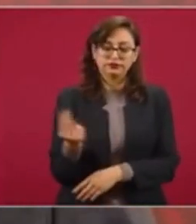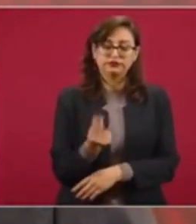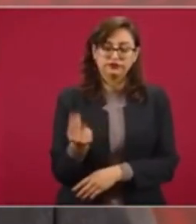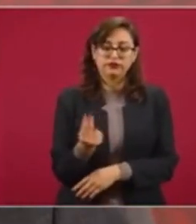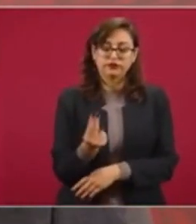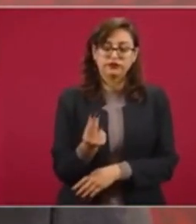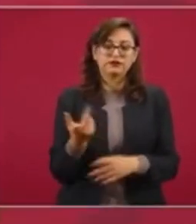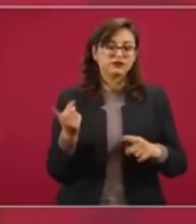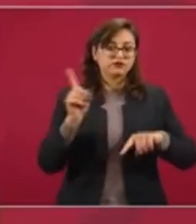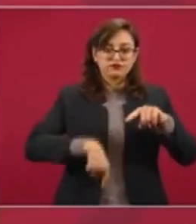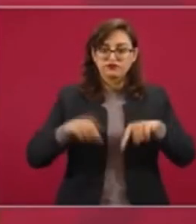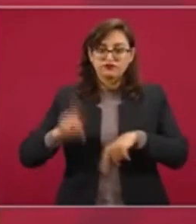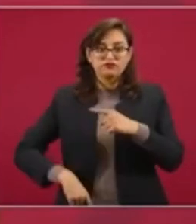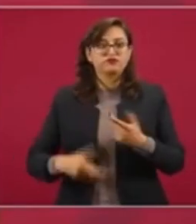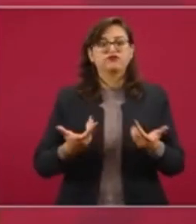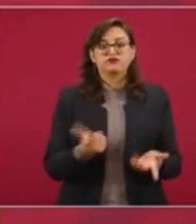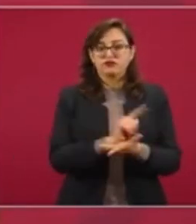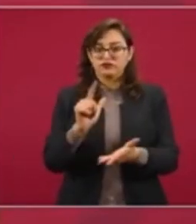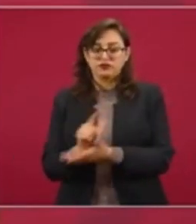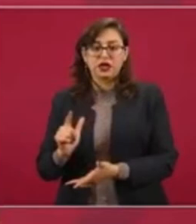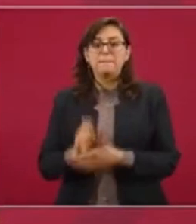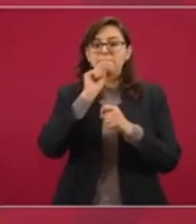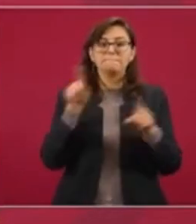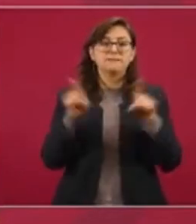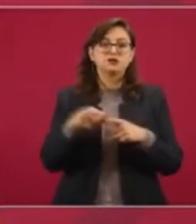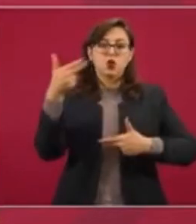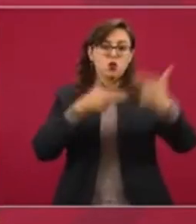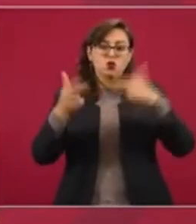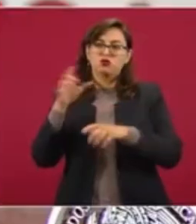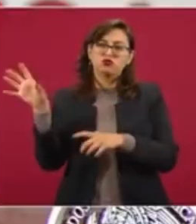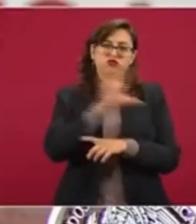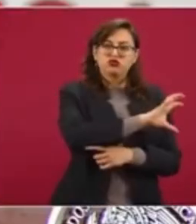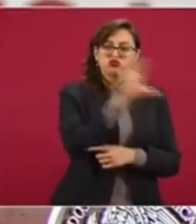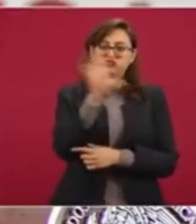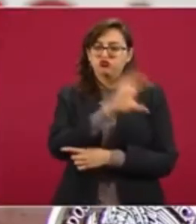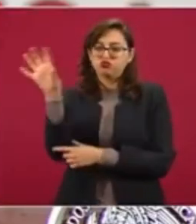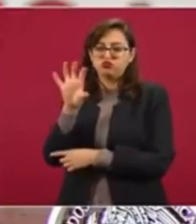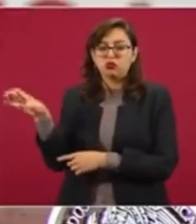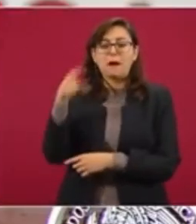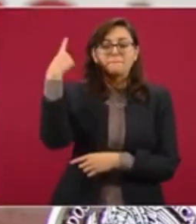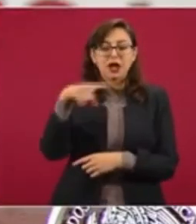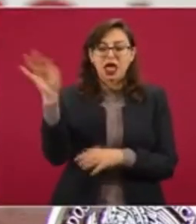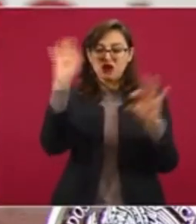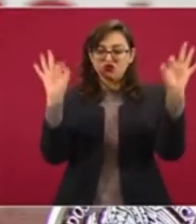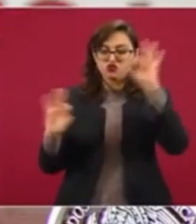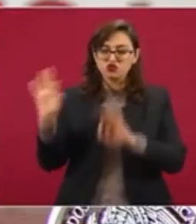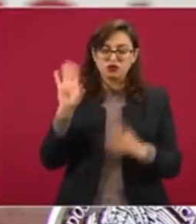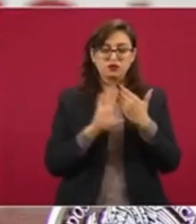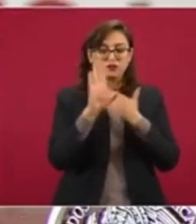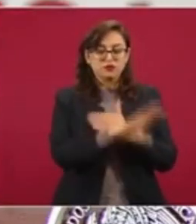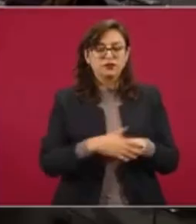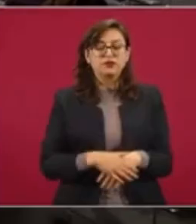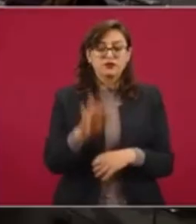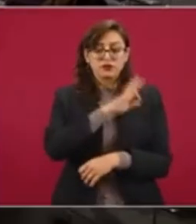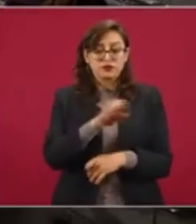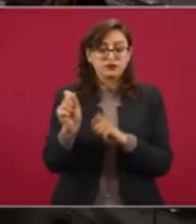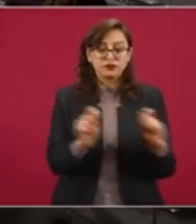de desinfección, de fumigación. Ya comenzó también, no sé si puedes poner